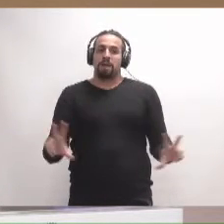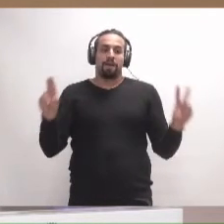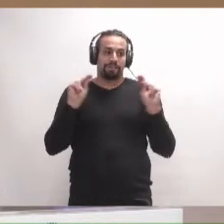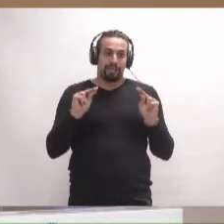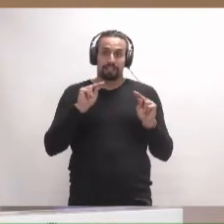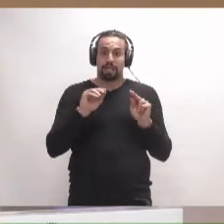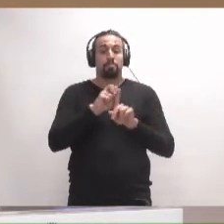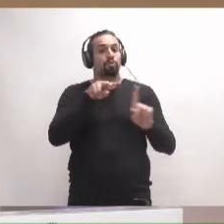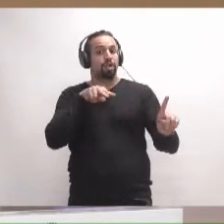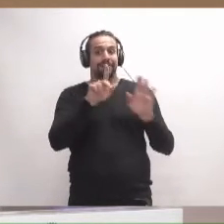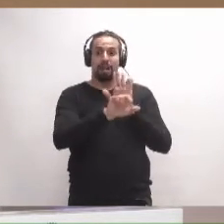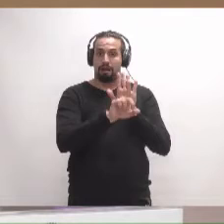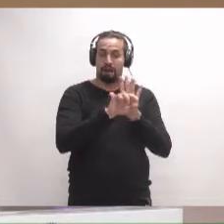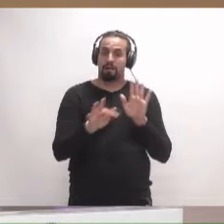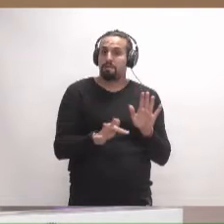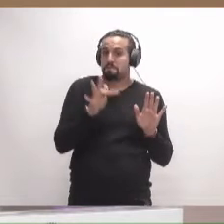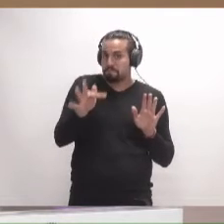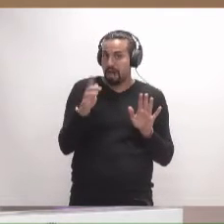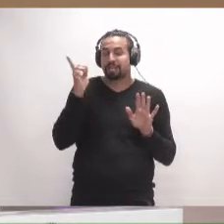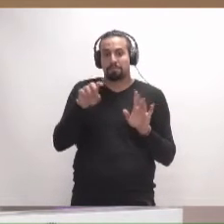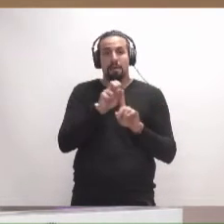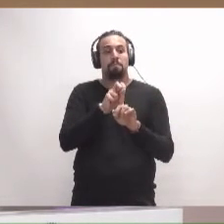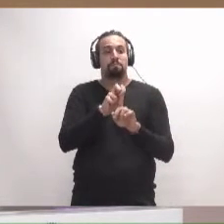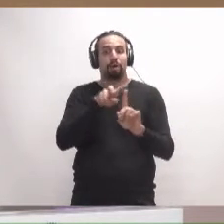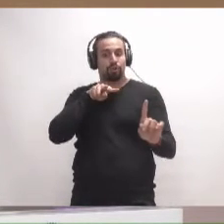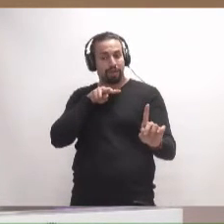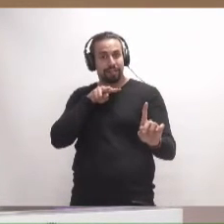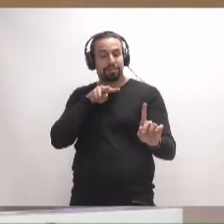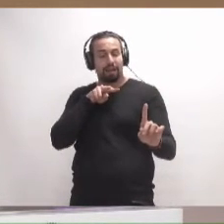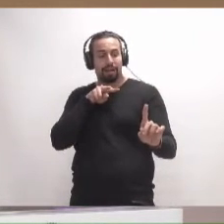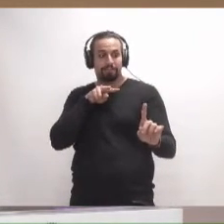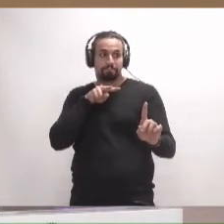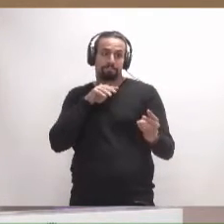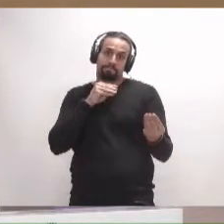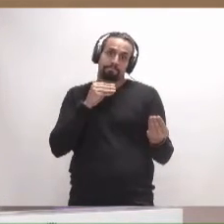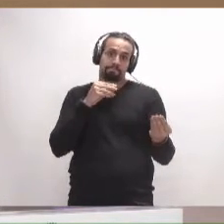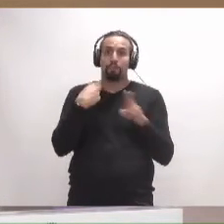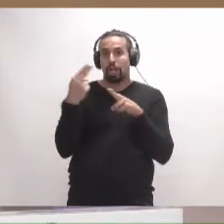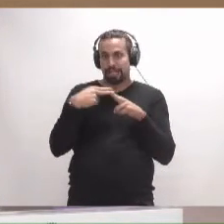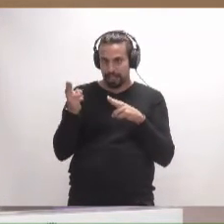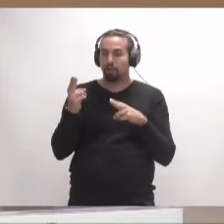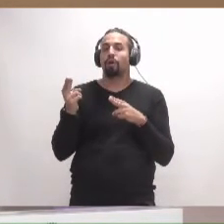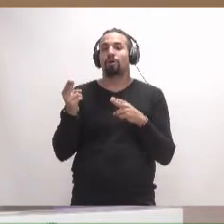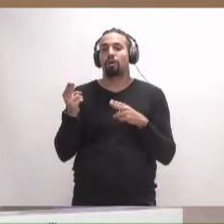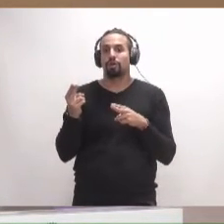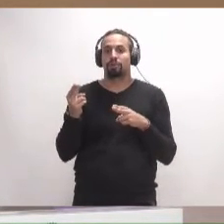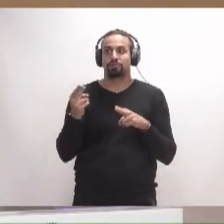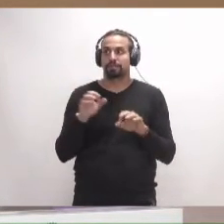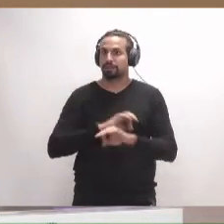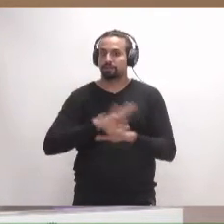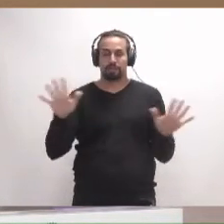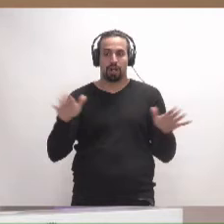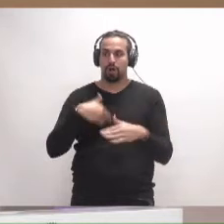tanto legalmente como desde el punto de vista político, procede la